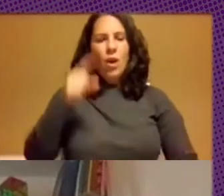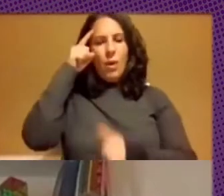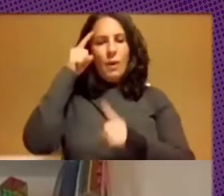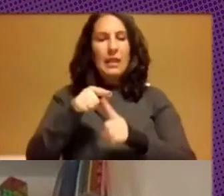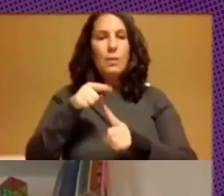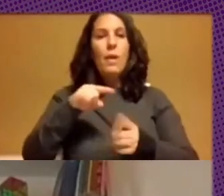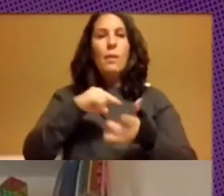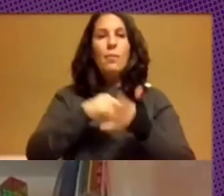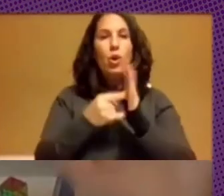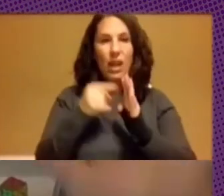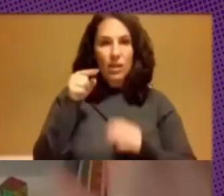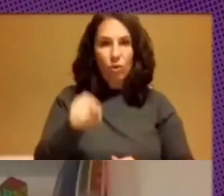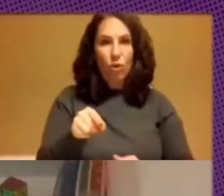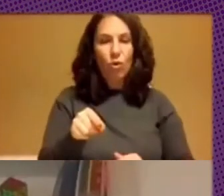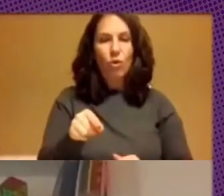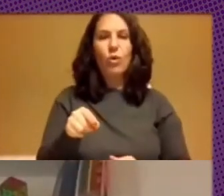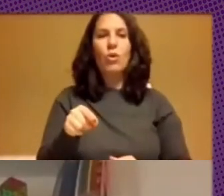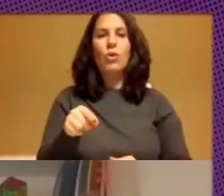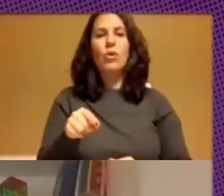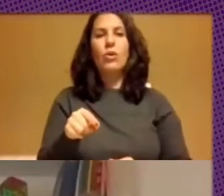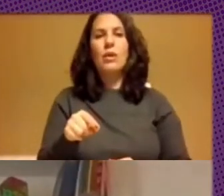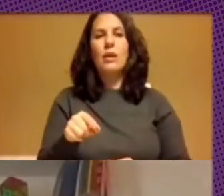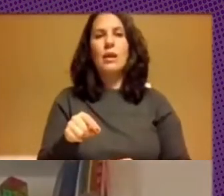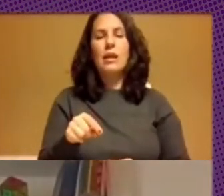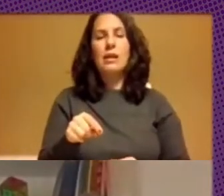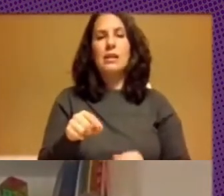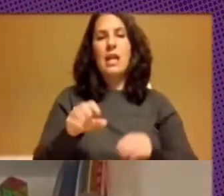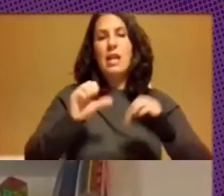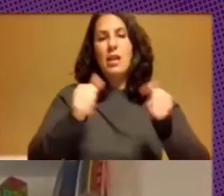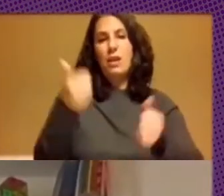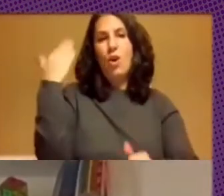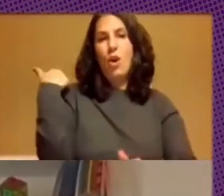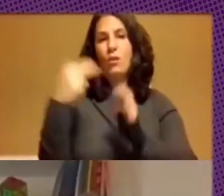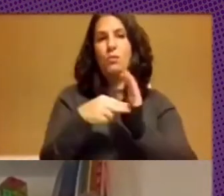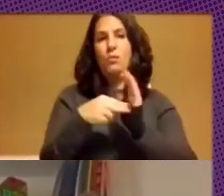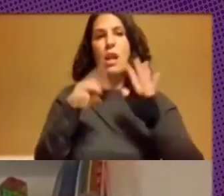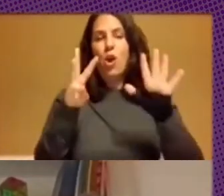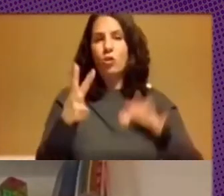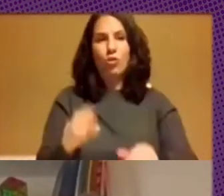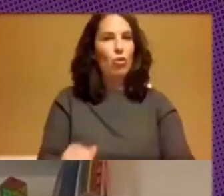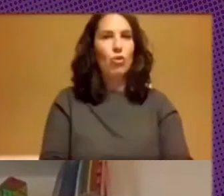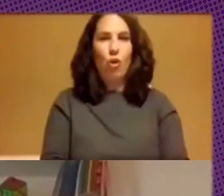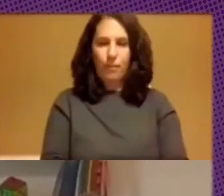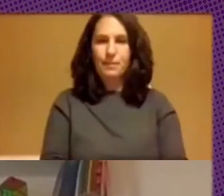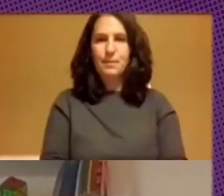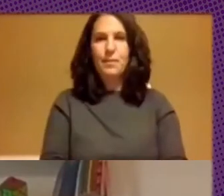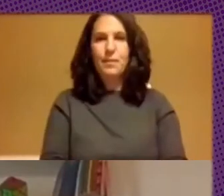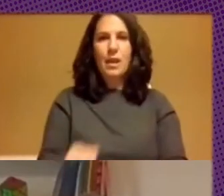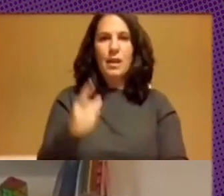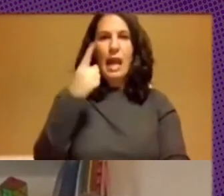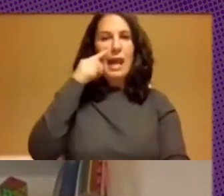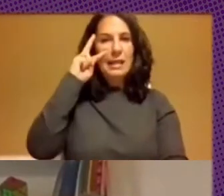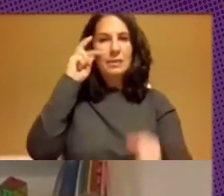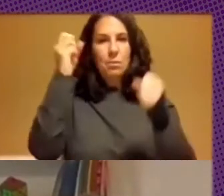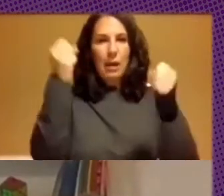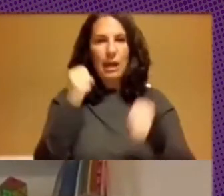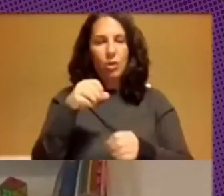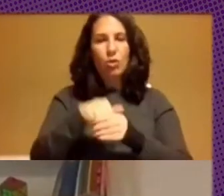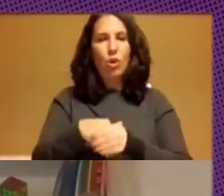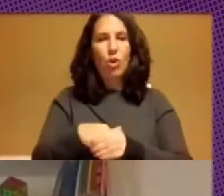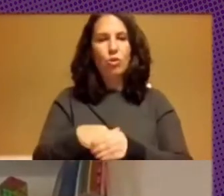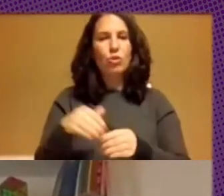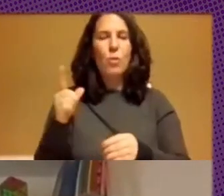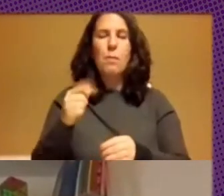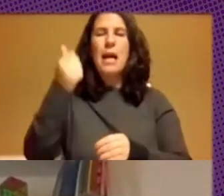proyecto que se inició allá lejos en 2008 tener una comunidad de expertos contenidistas sino que la